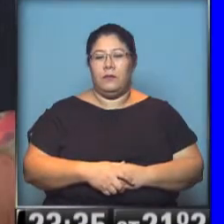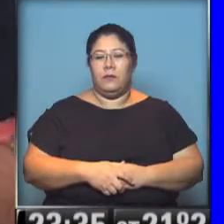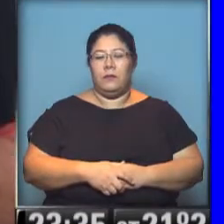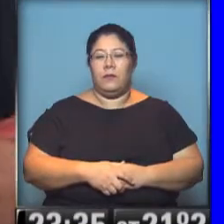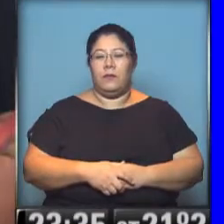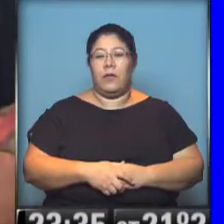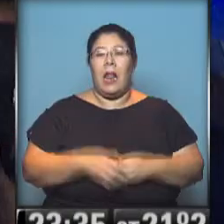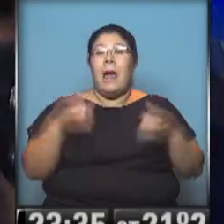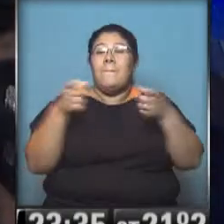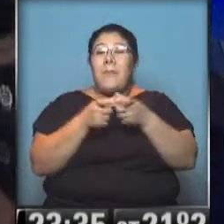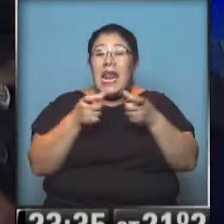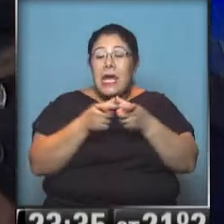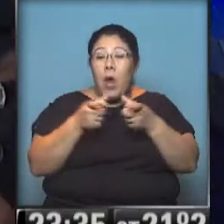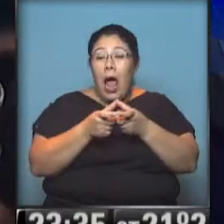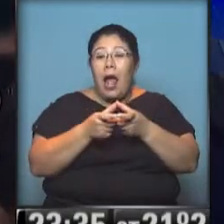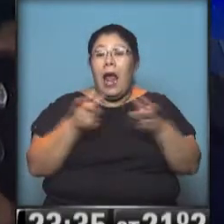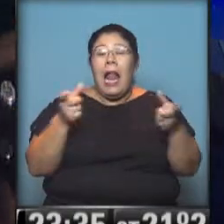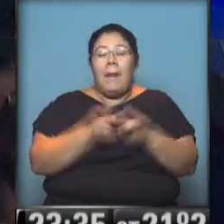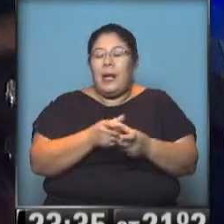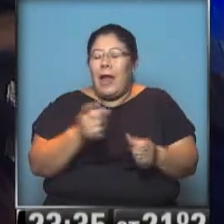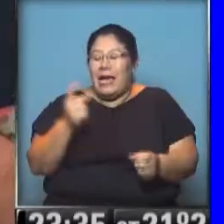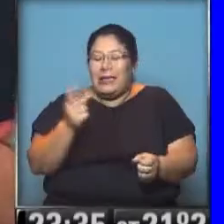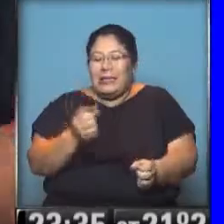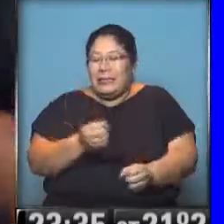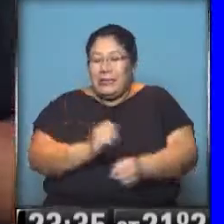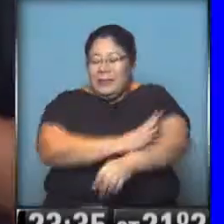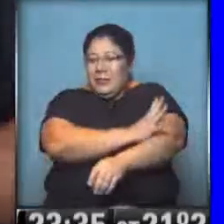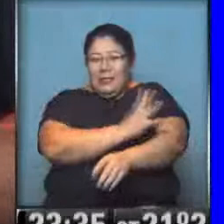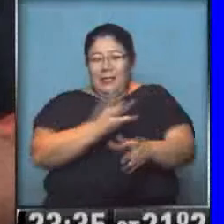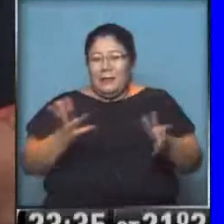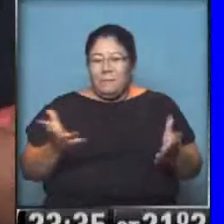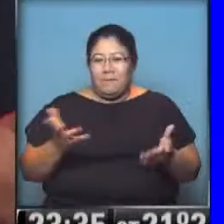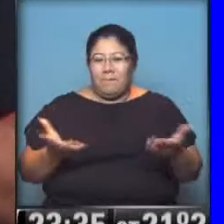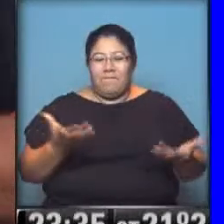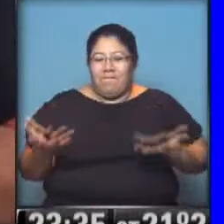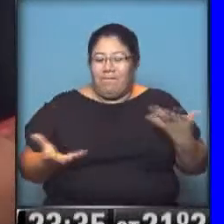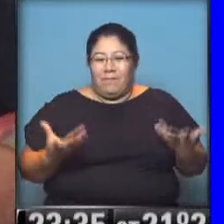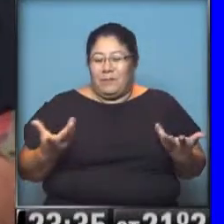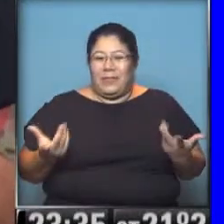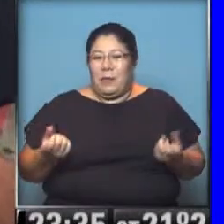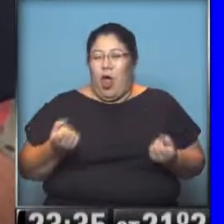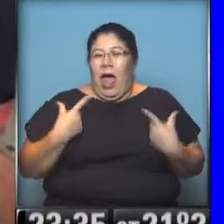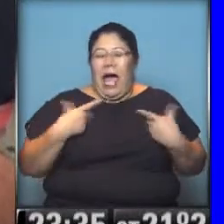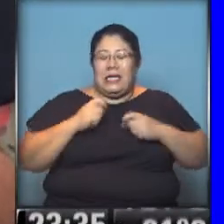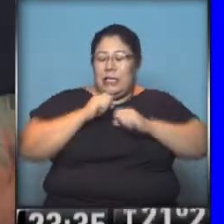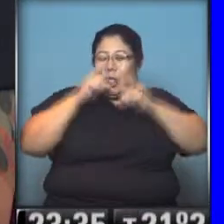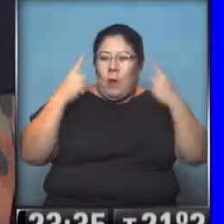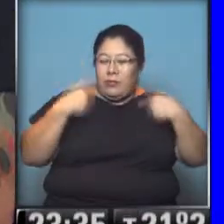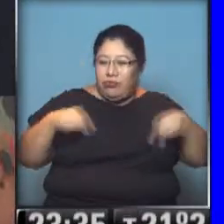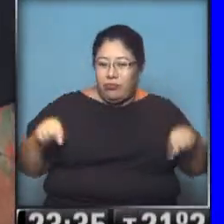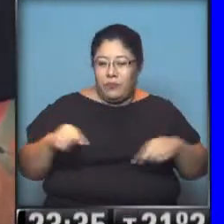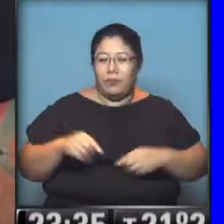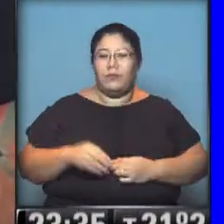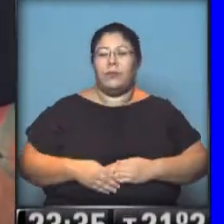Una revelación para muchos, me imagino. la película es increíble, te juro que la ves y no podés parar de sorprenderte con cosas. Datos,